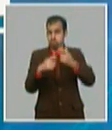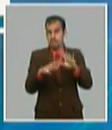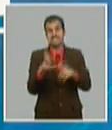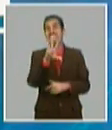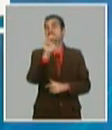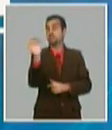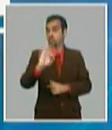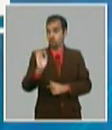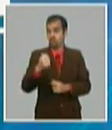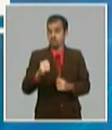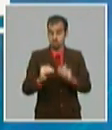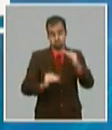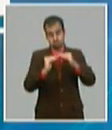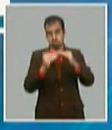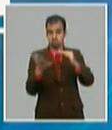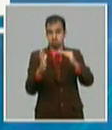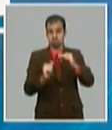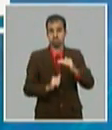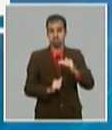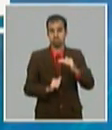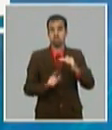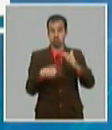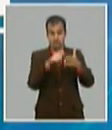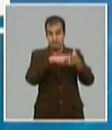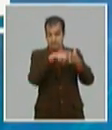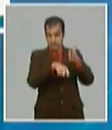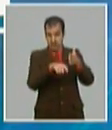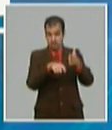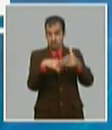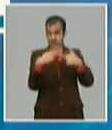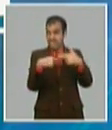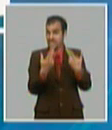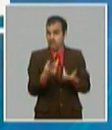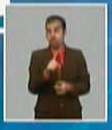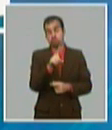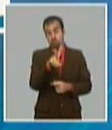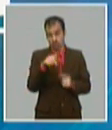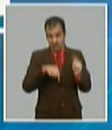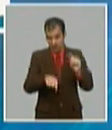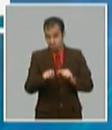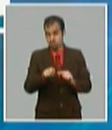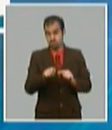trabajar para eso el plan lo hemos diseñado estamos en el entorno de un 12 es insuficiente